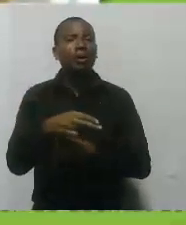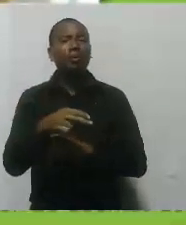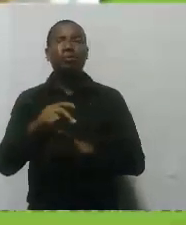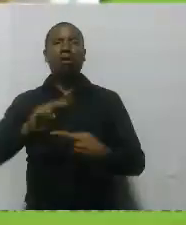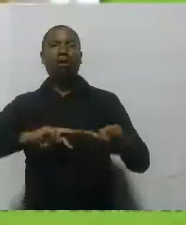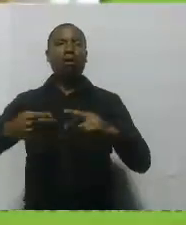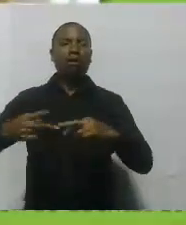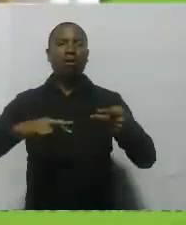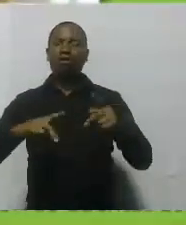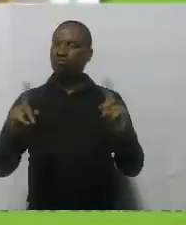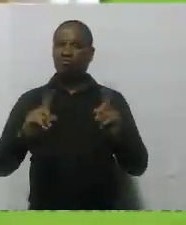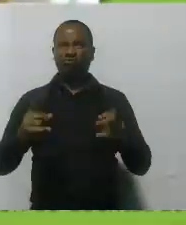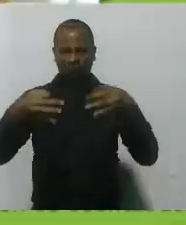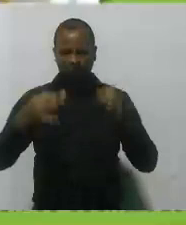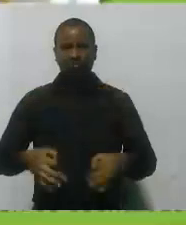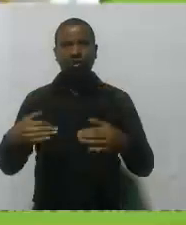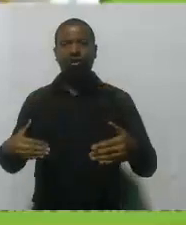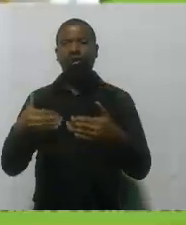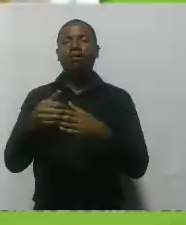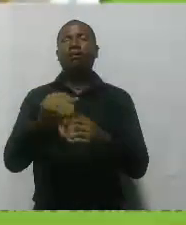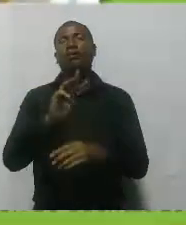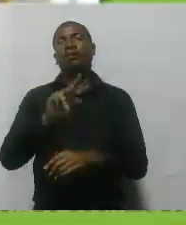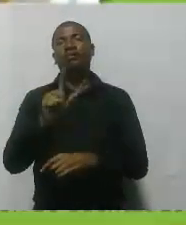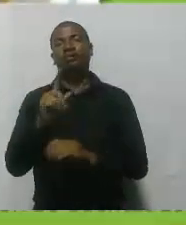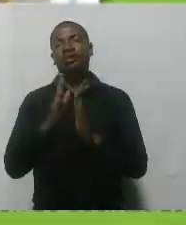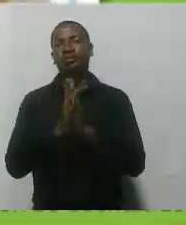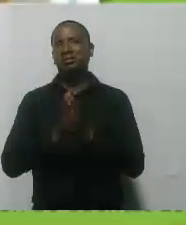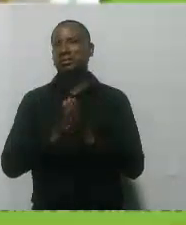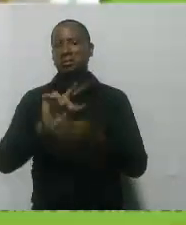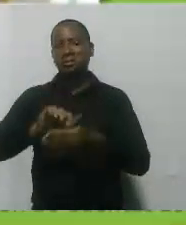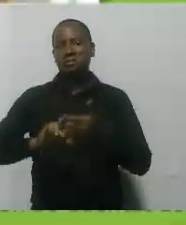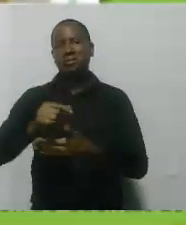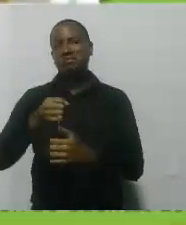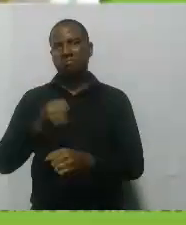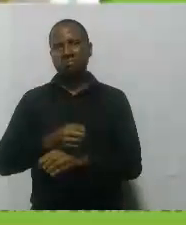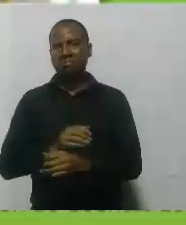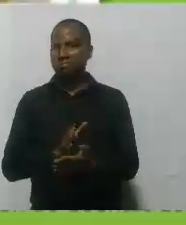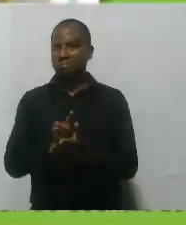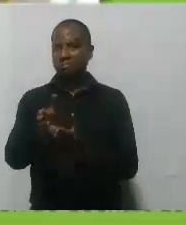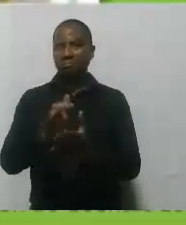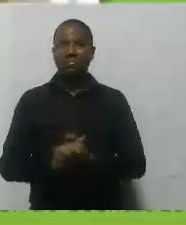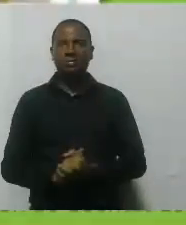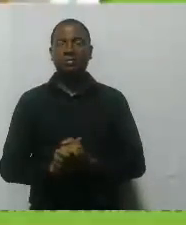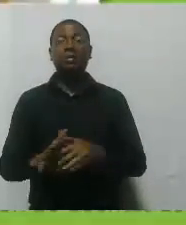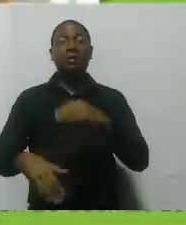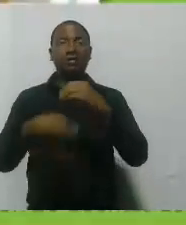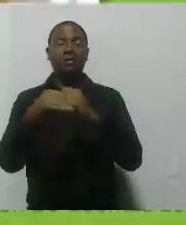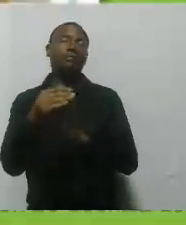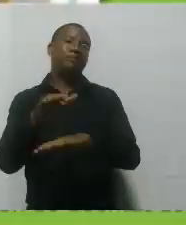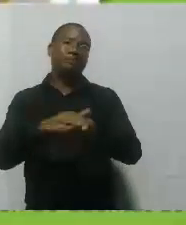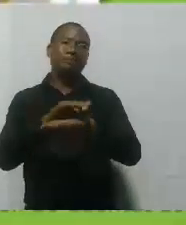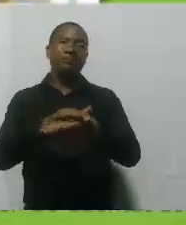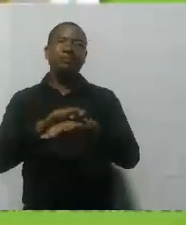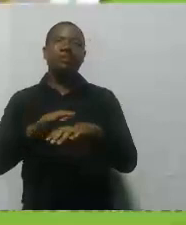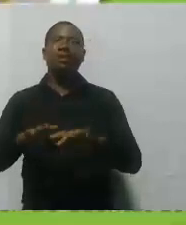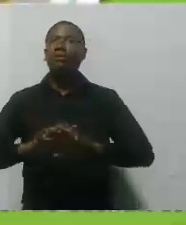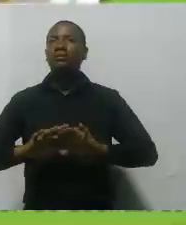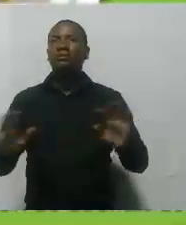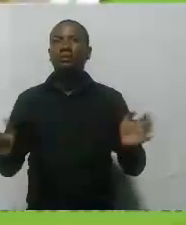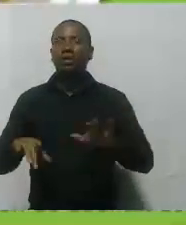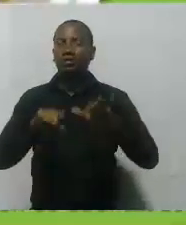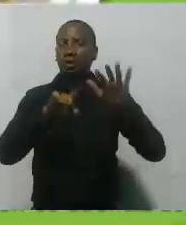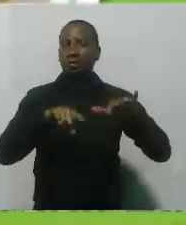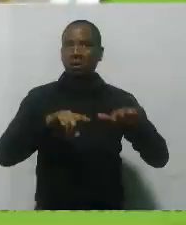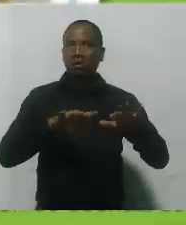esa garantía de derecho. También contarles que en este semestre ya hemos recibido la adecuación de los